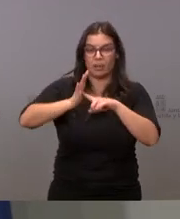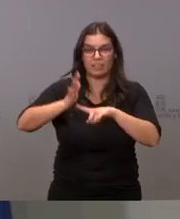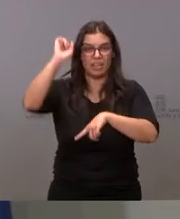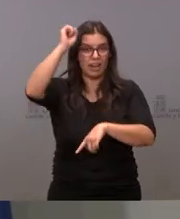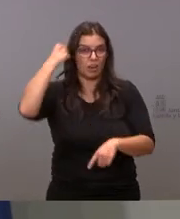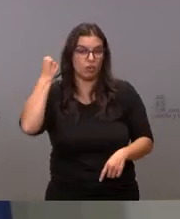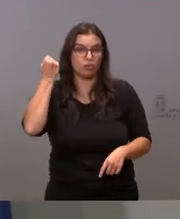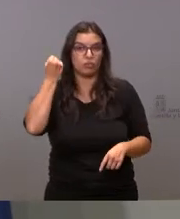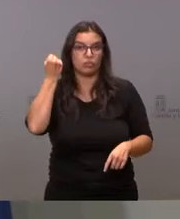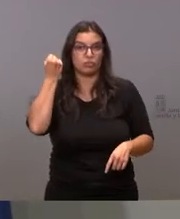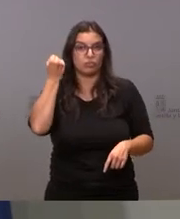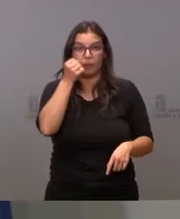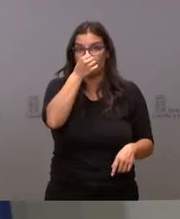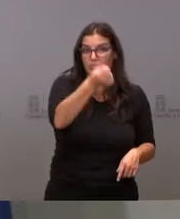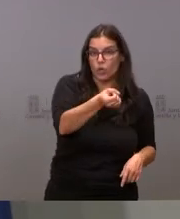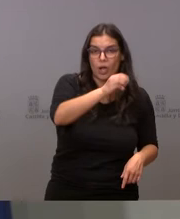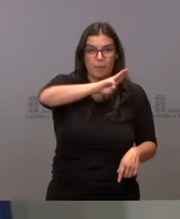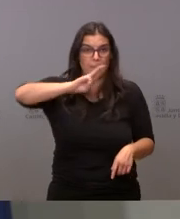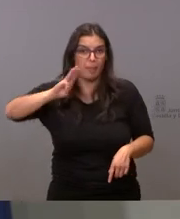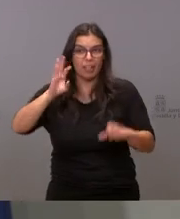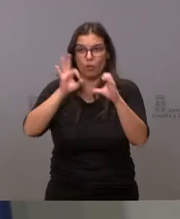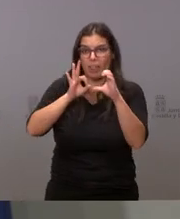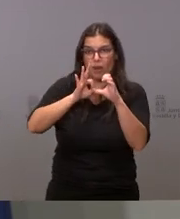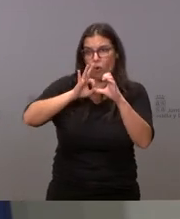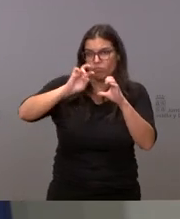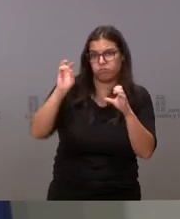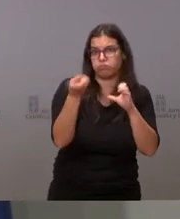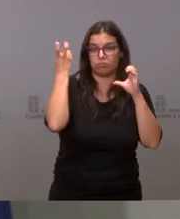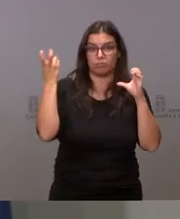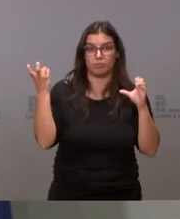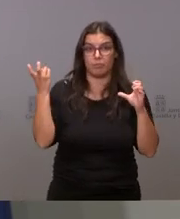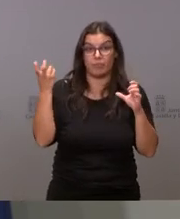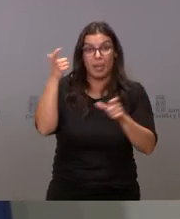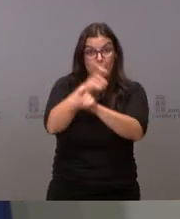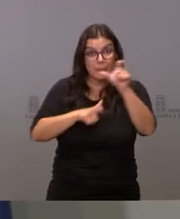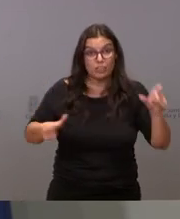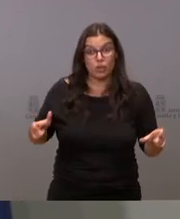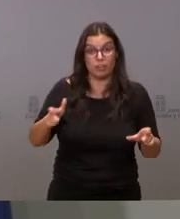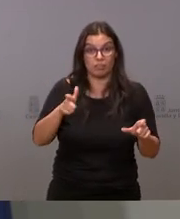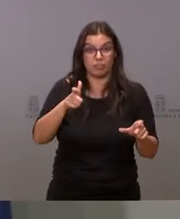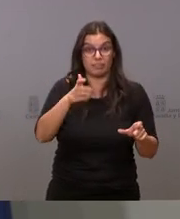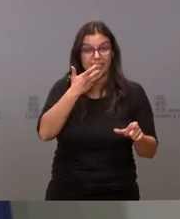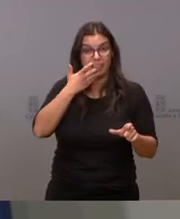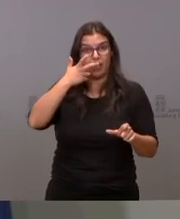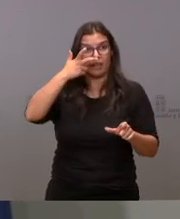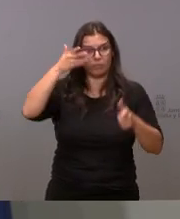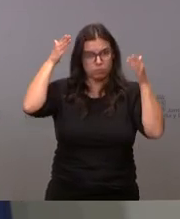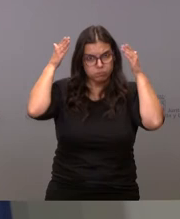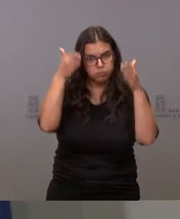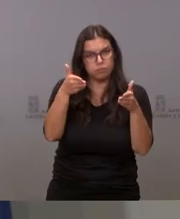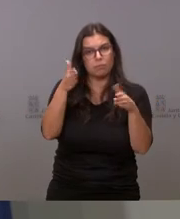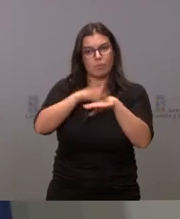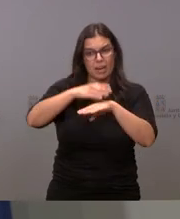del Partido Socialista del Partido Popular de Ciudadanos la gente que se ocupa de mejorar